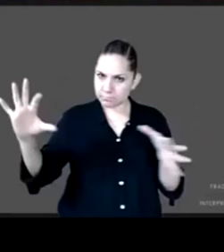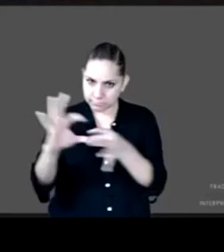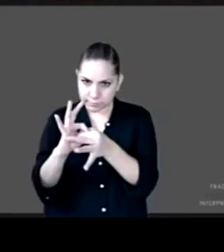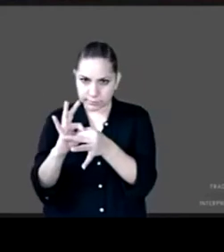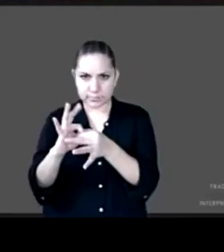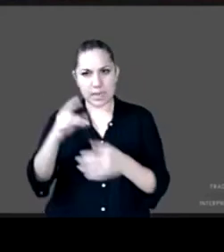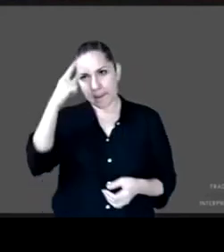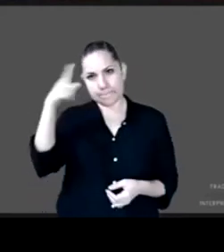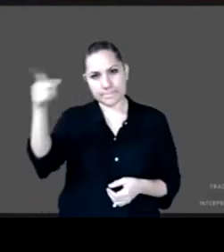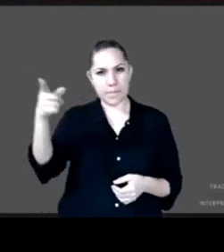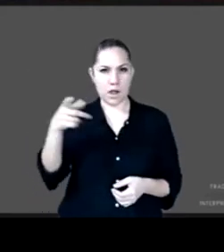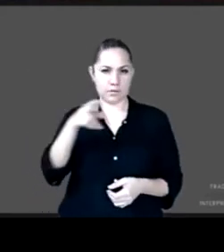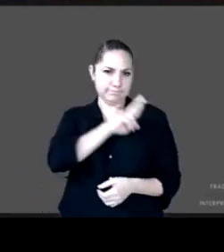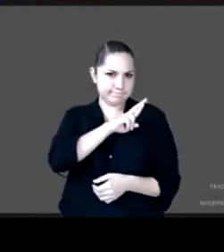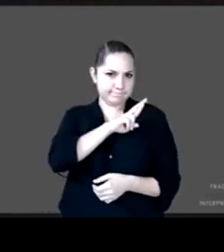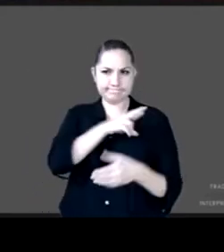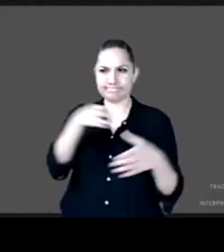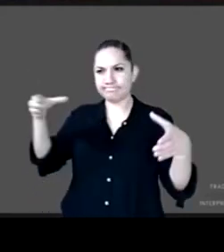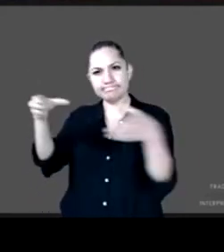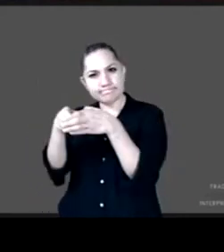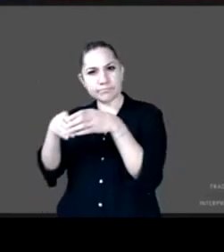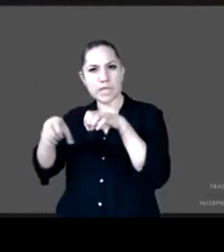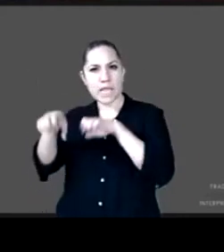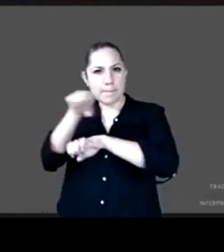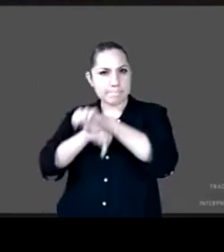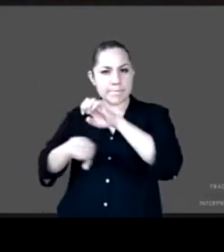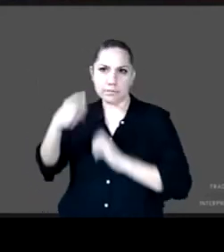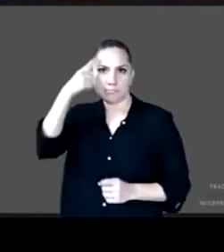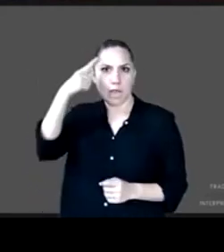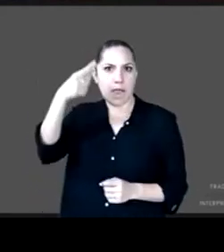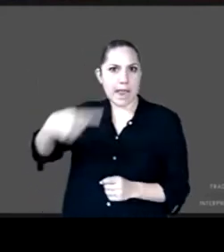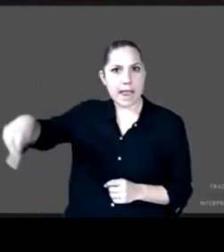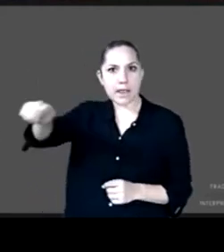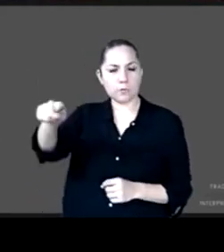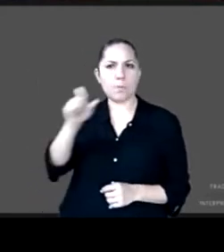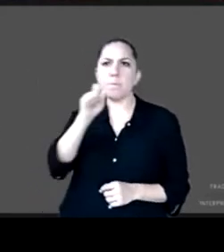el contrapeso de cómo se pueden accionar todos estos